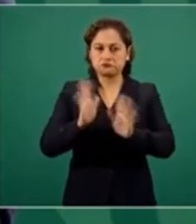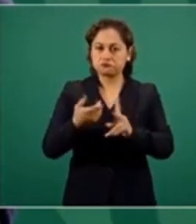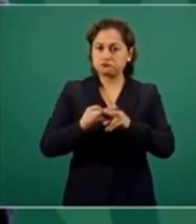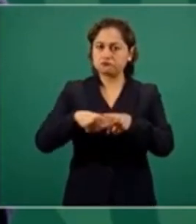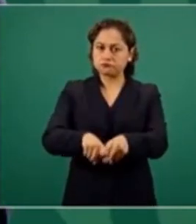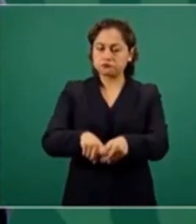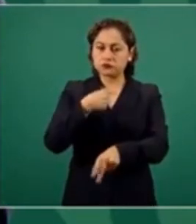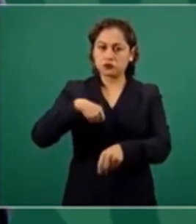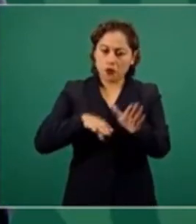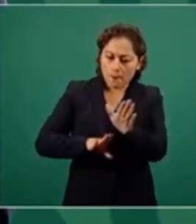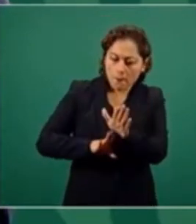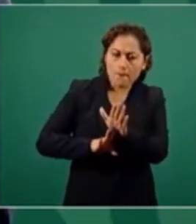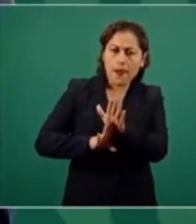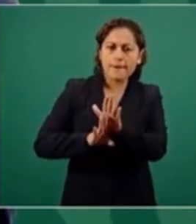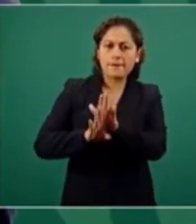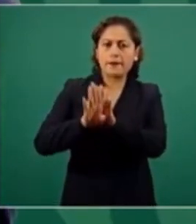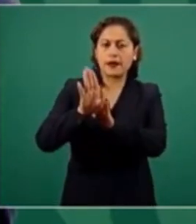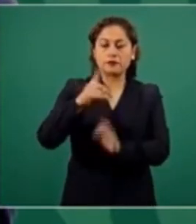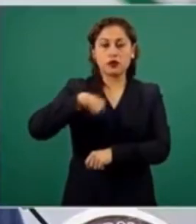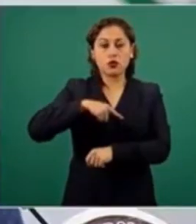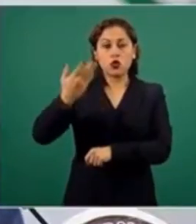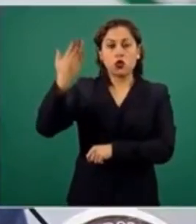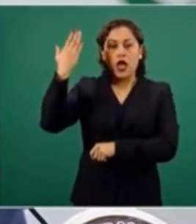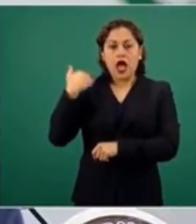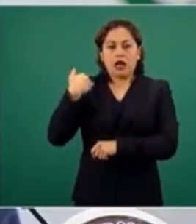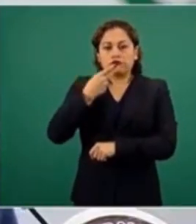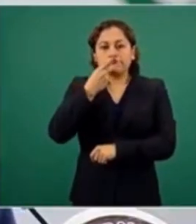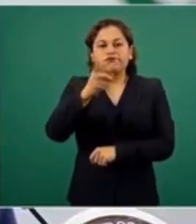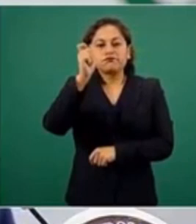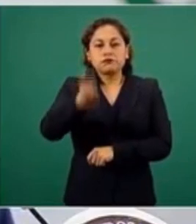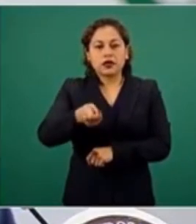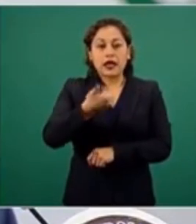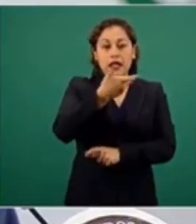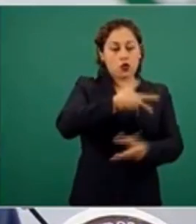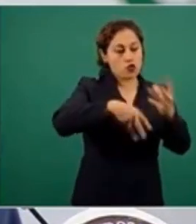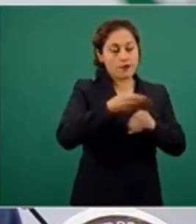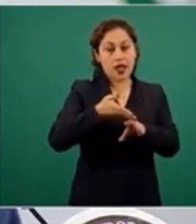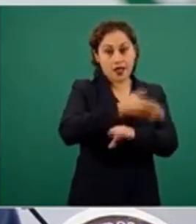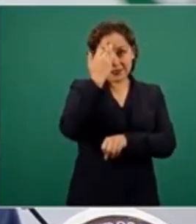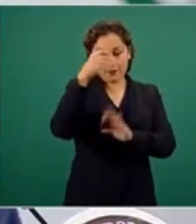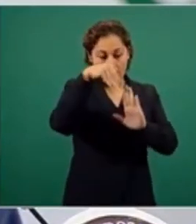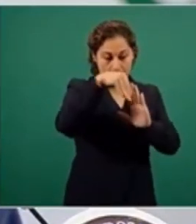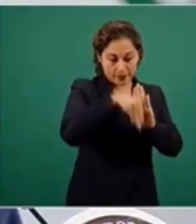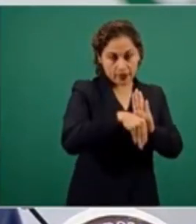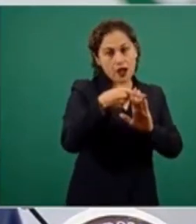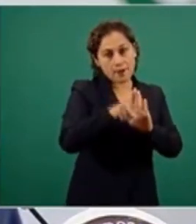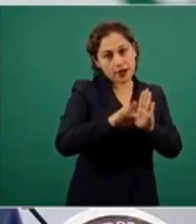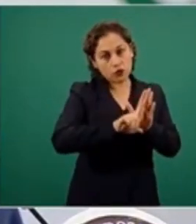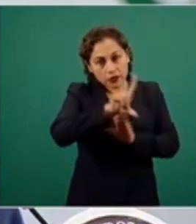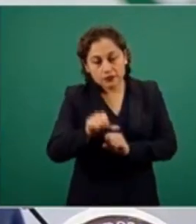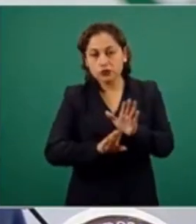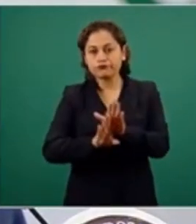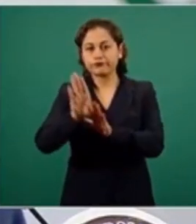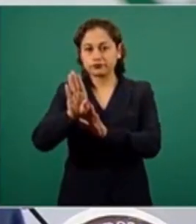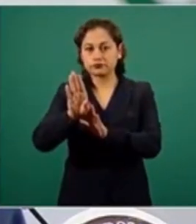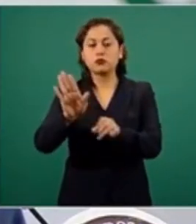Estamos saliendo adelante. Se cumplió nuestro pronóstico de que íbamos a salir. Sigue llegando inversión extranjera. Tenemos